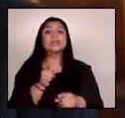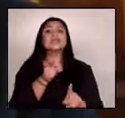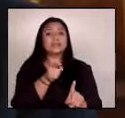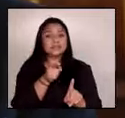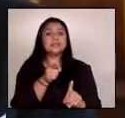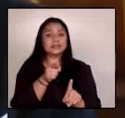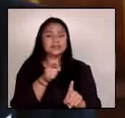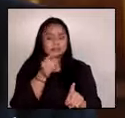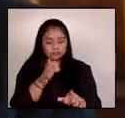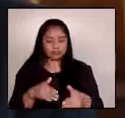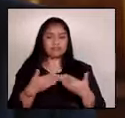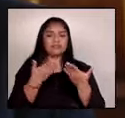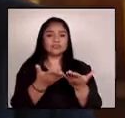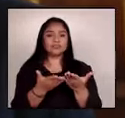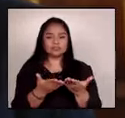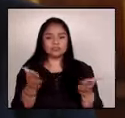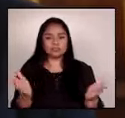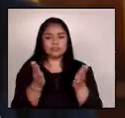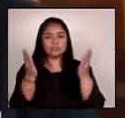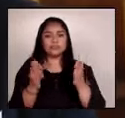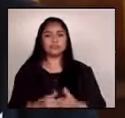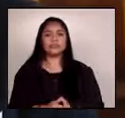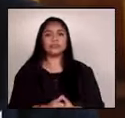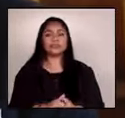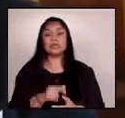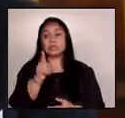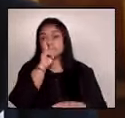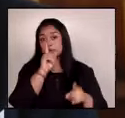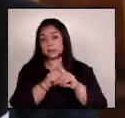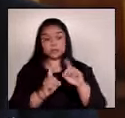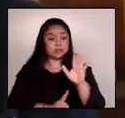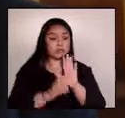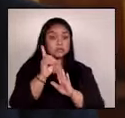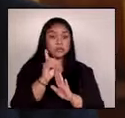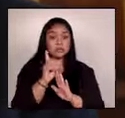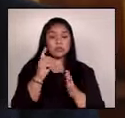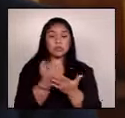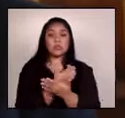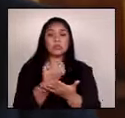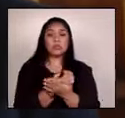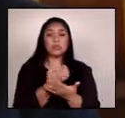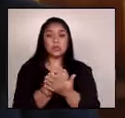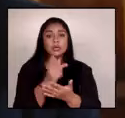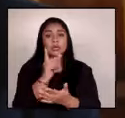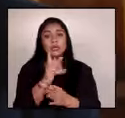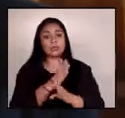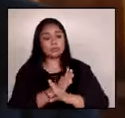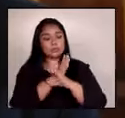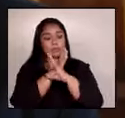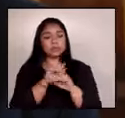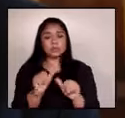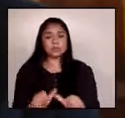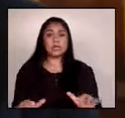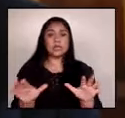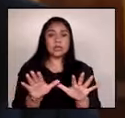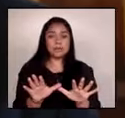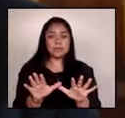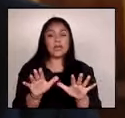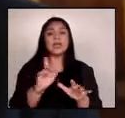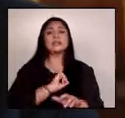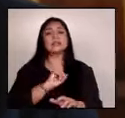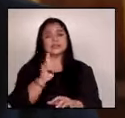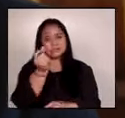recompensados. Que el desarrollo económico y la protección del ambiente sean